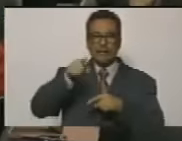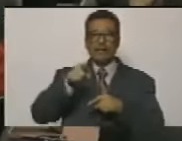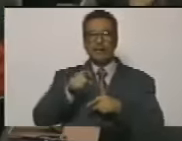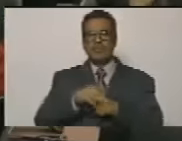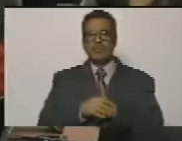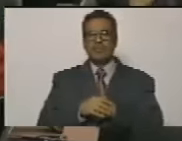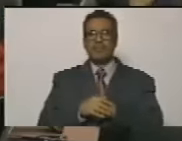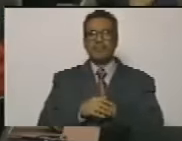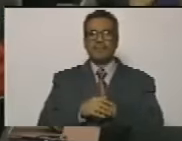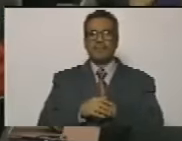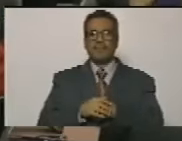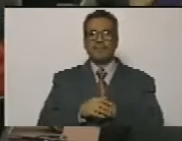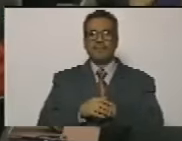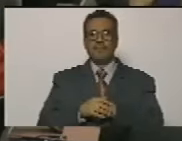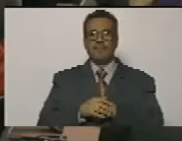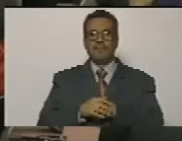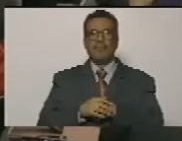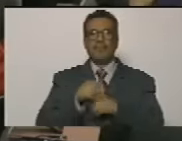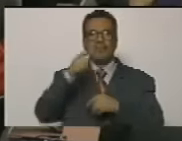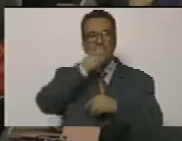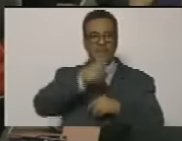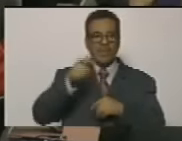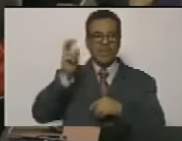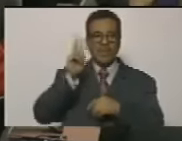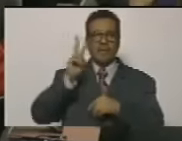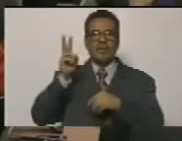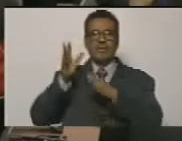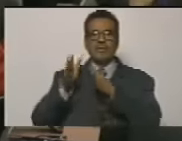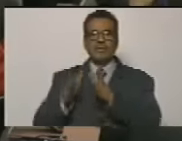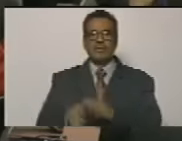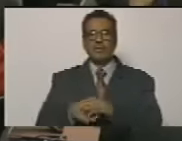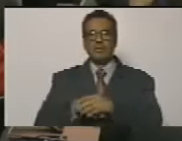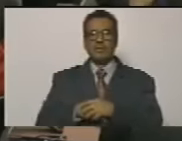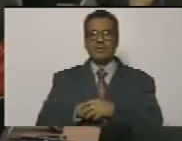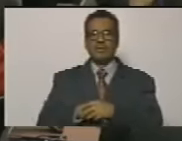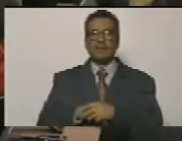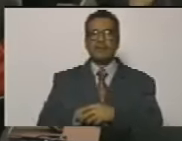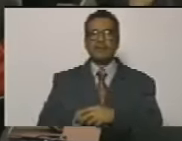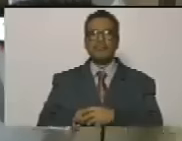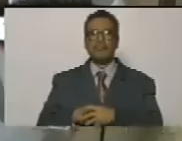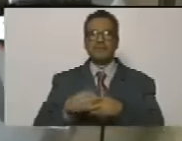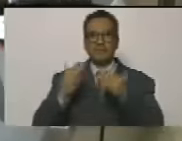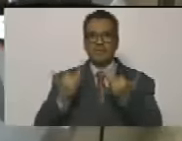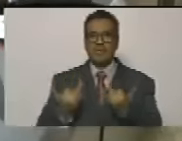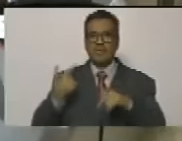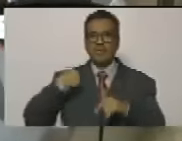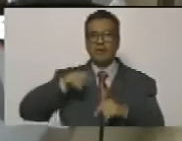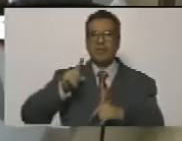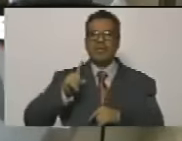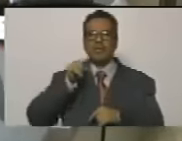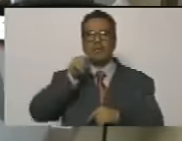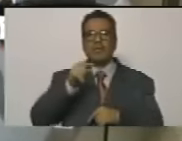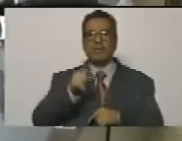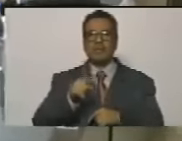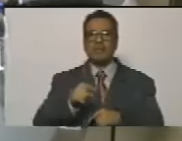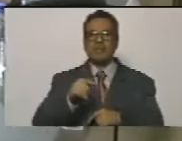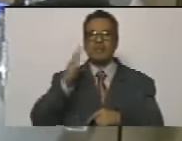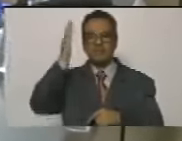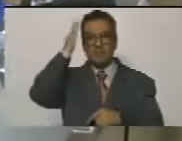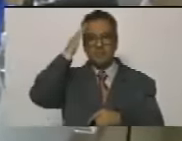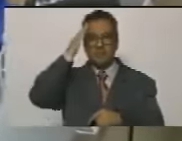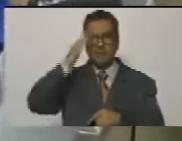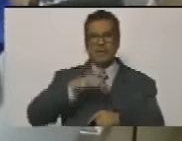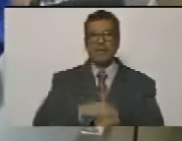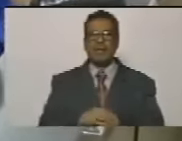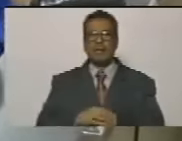en pocas horas el pueblo venezolano ya tiene una comprensión